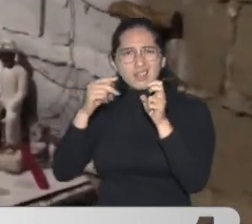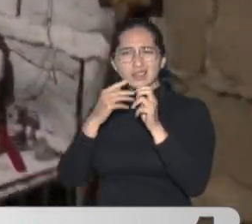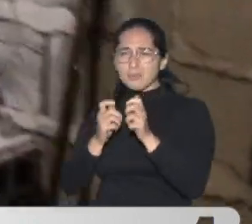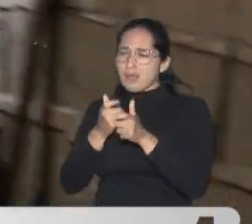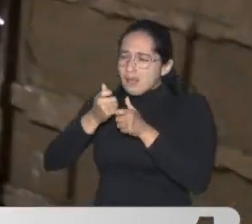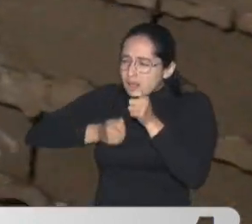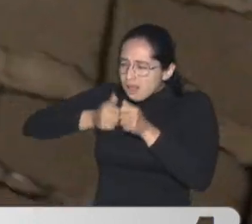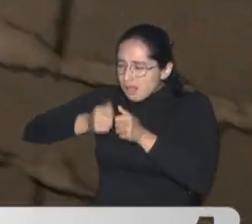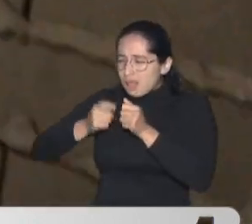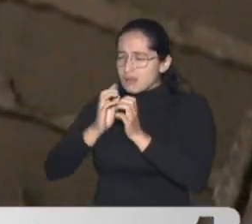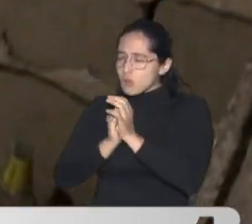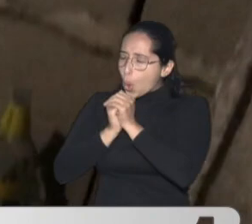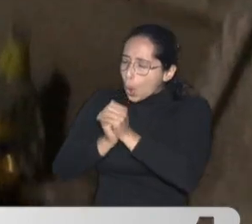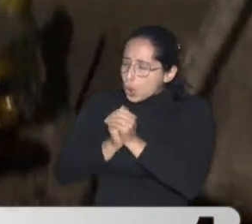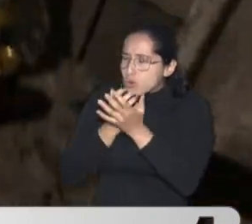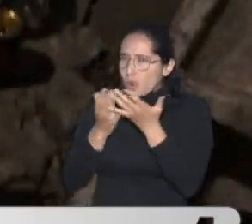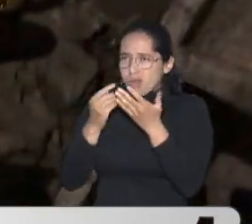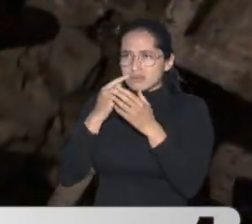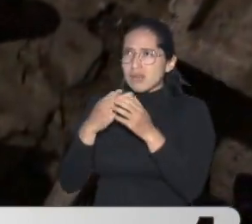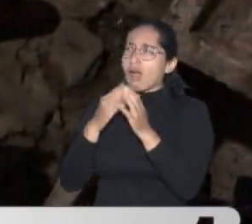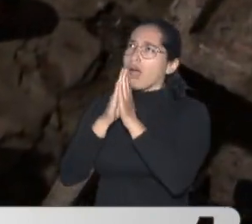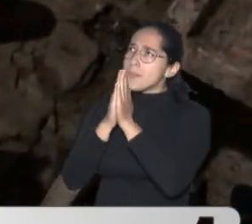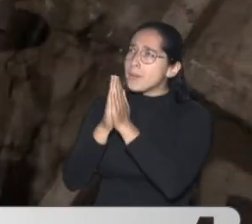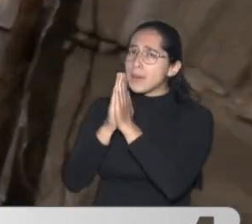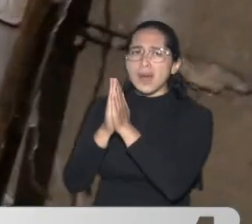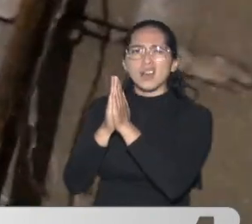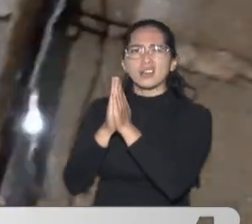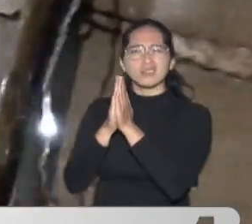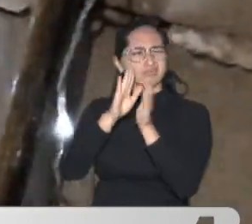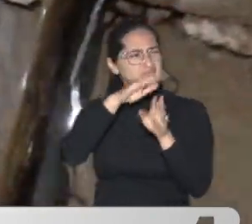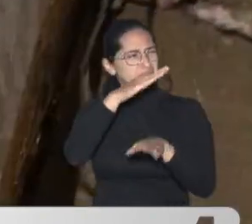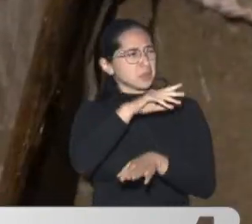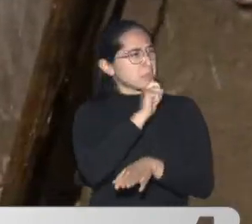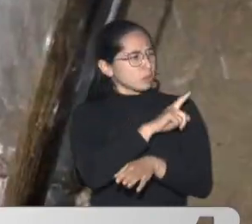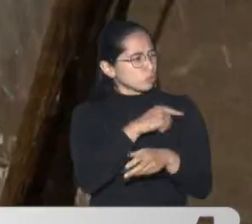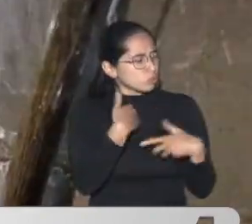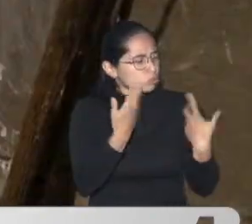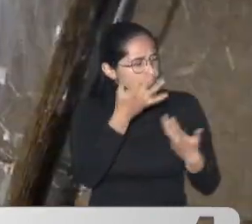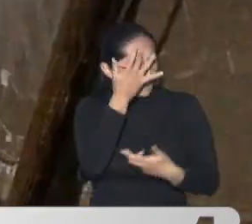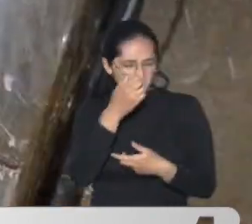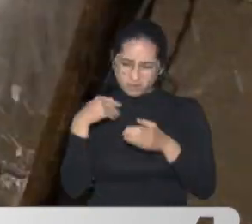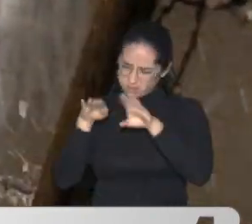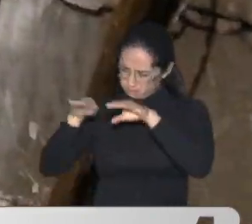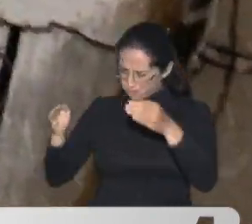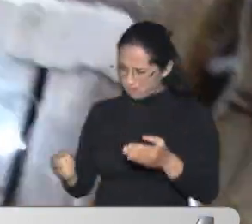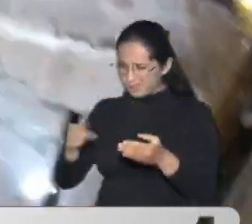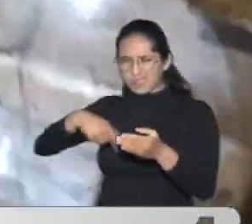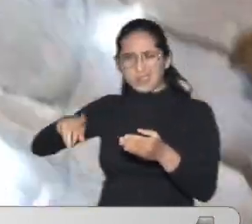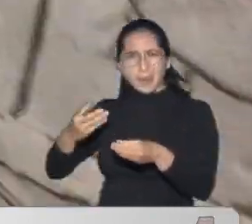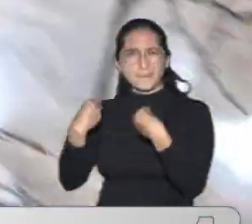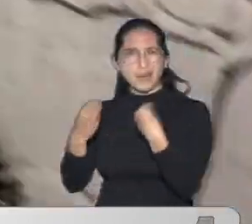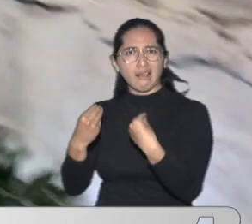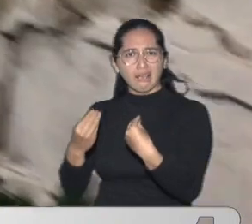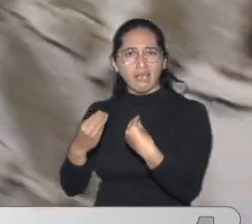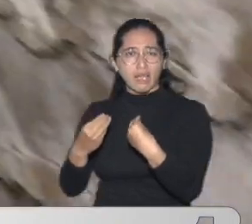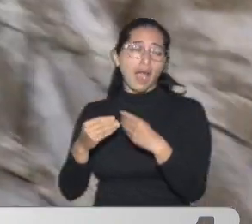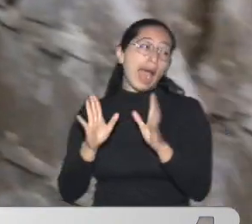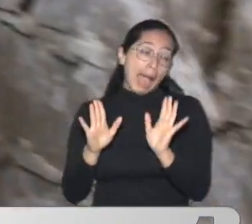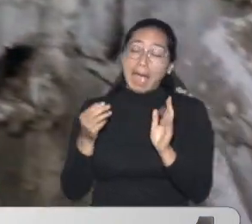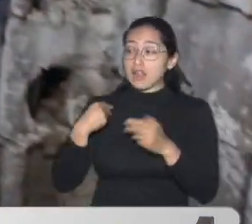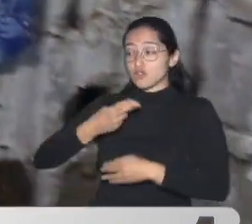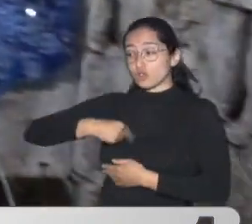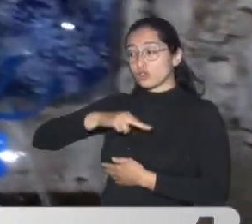A estas personas El motivo De estos elementos Y simplemente Manifiestan Que era Lo que ellos Hacían Para